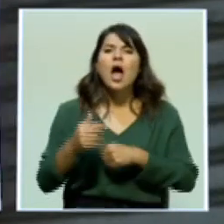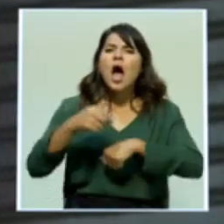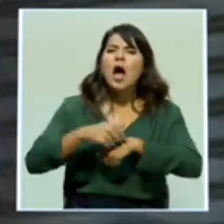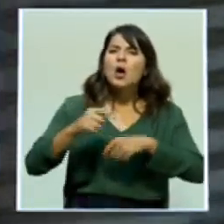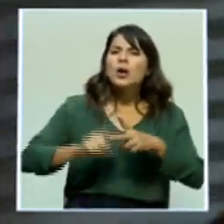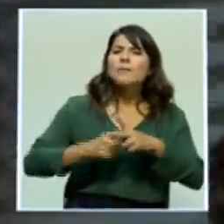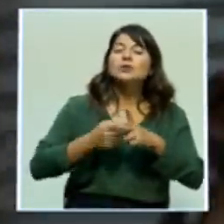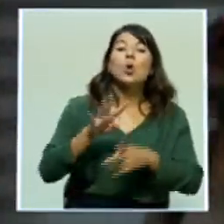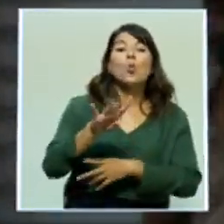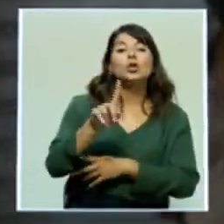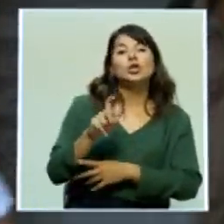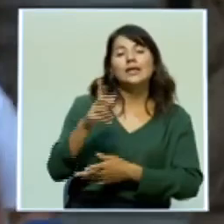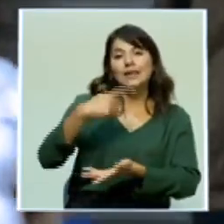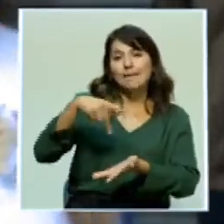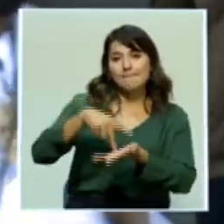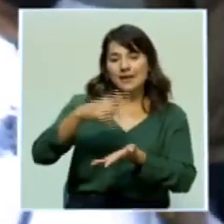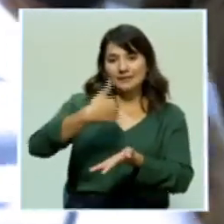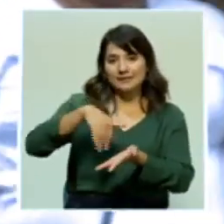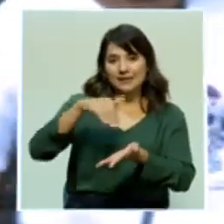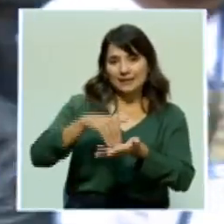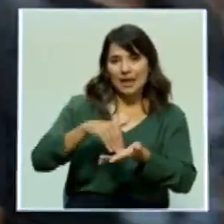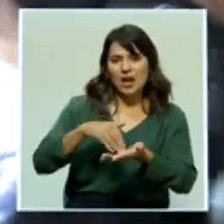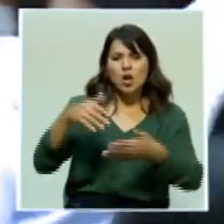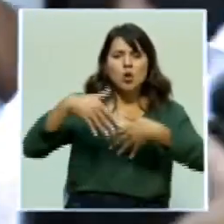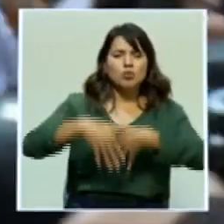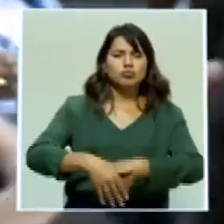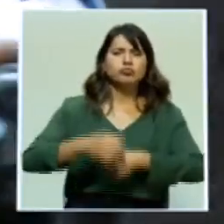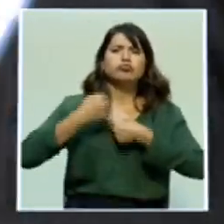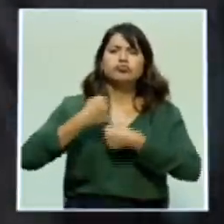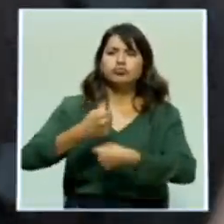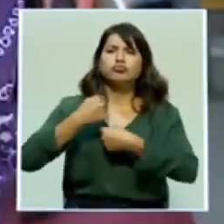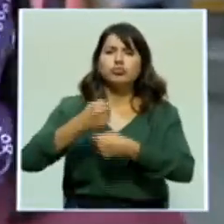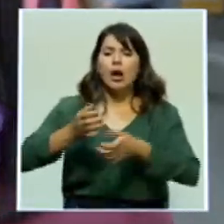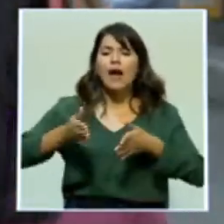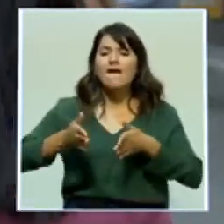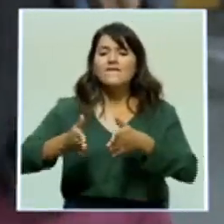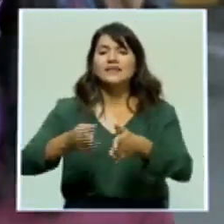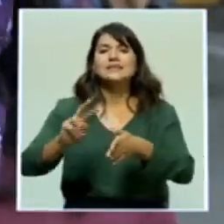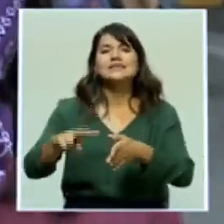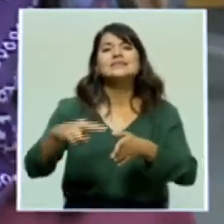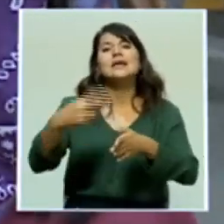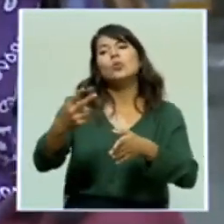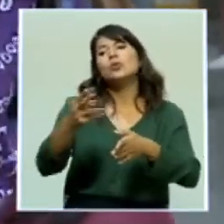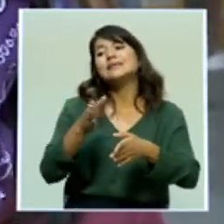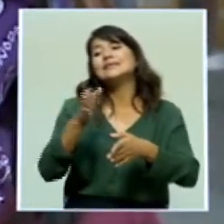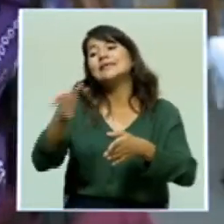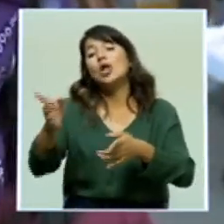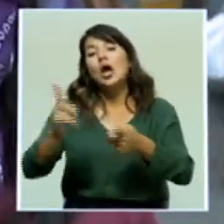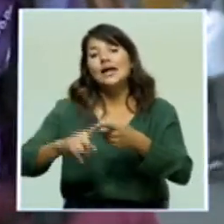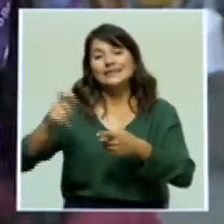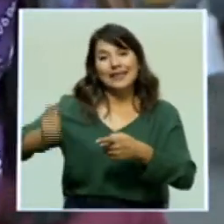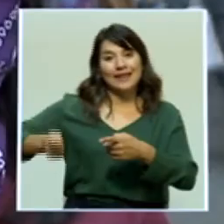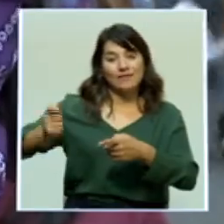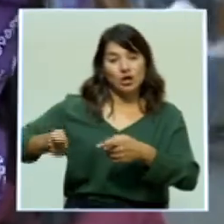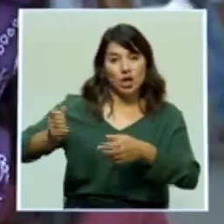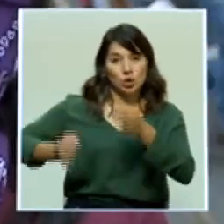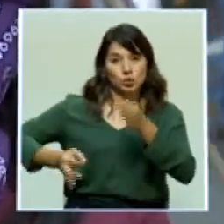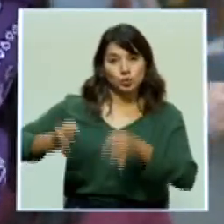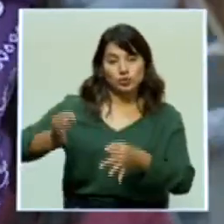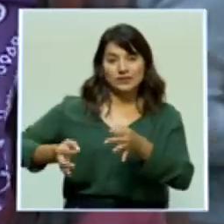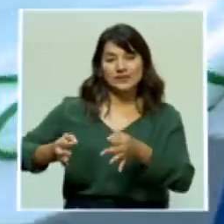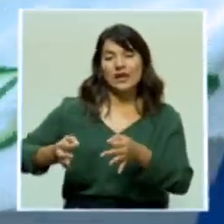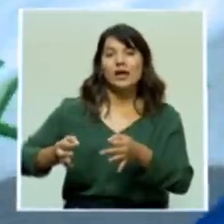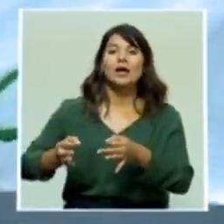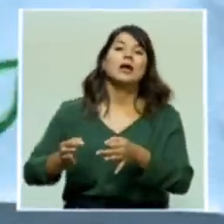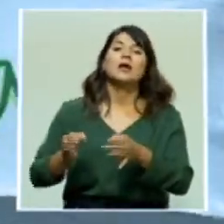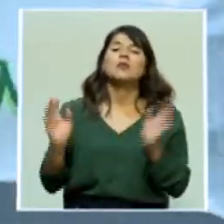4.30 en el Parque Central. Los marchantes tomaron las calles de la Avenida Segunda y se desplazaron hasta los tribunales de justicia. Estuvieron